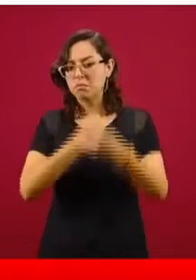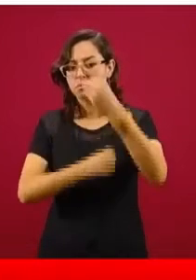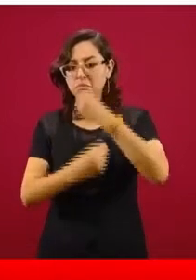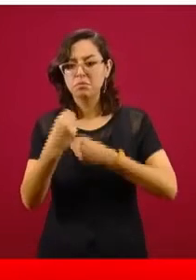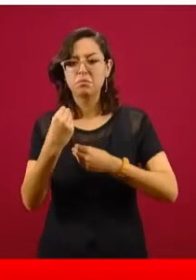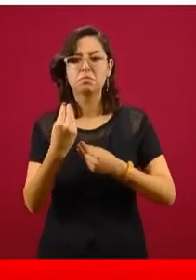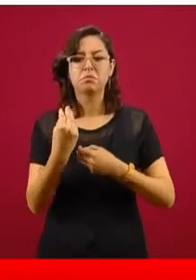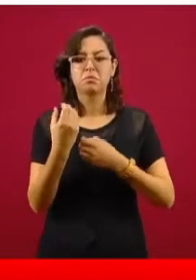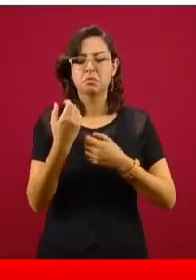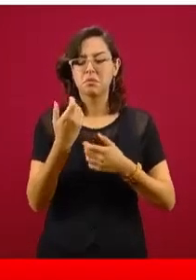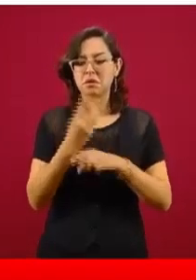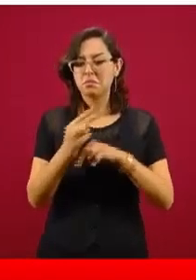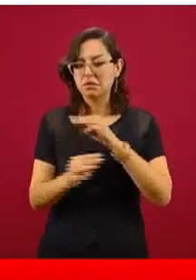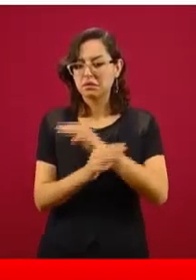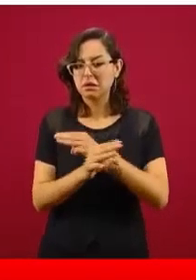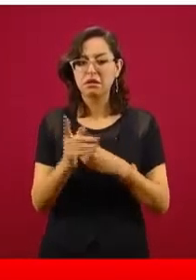COVID.